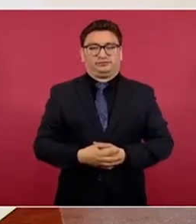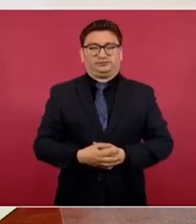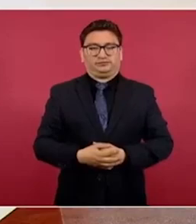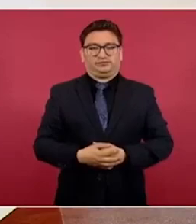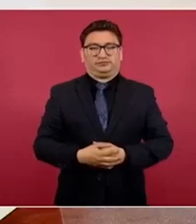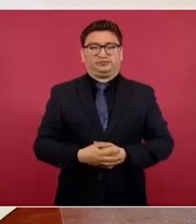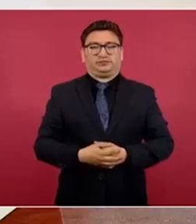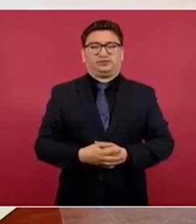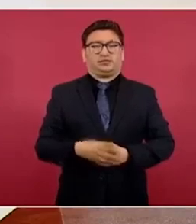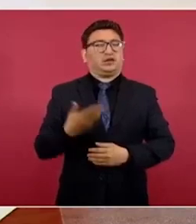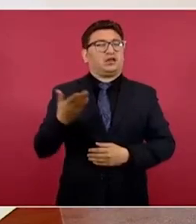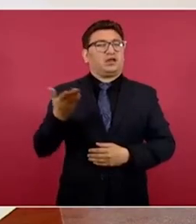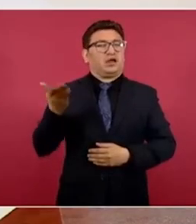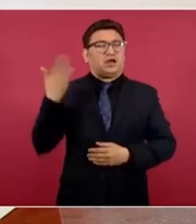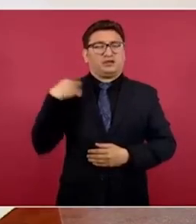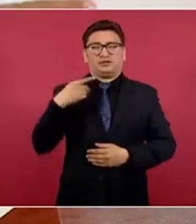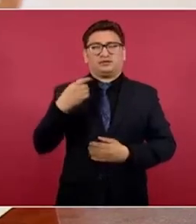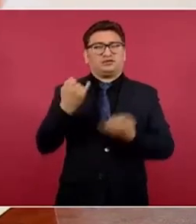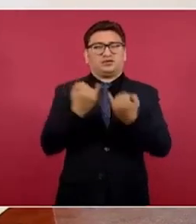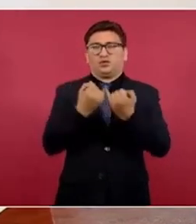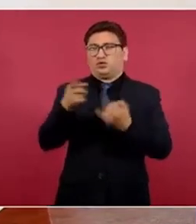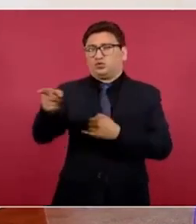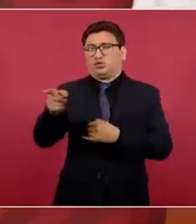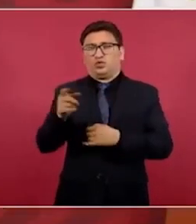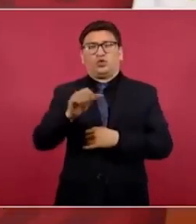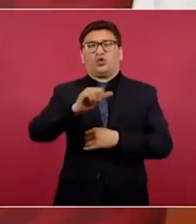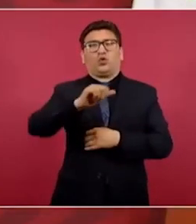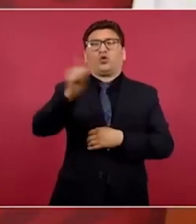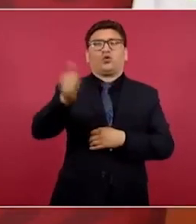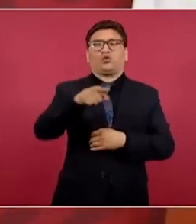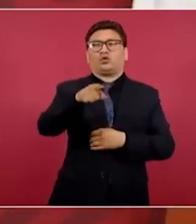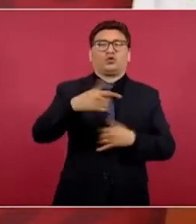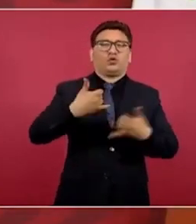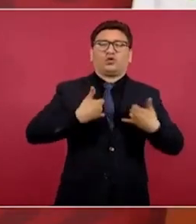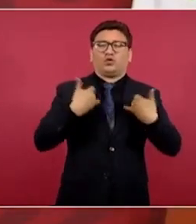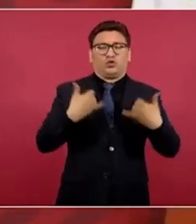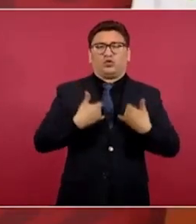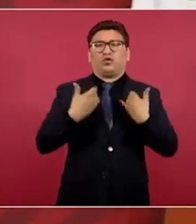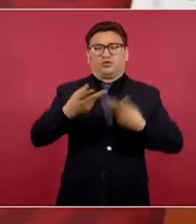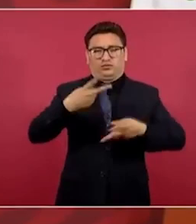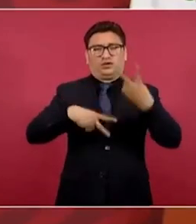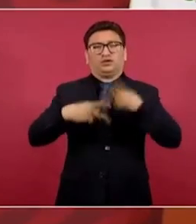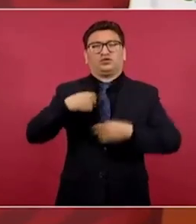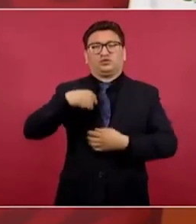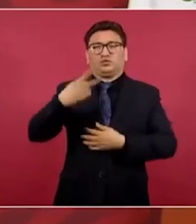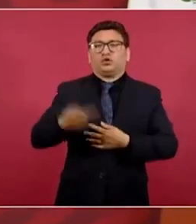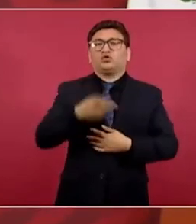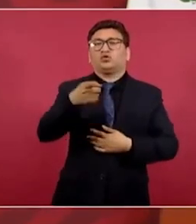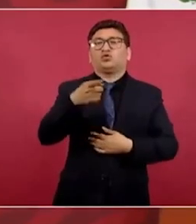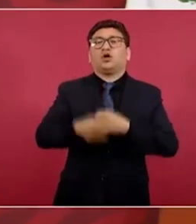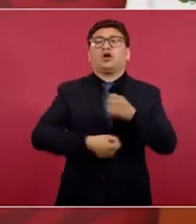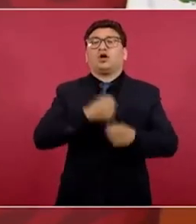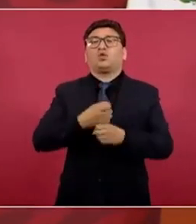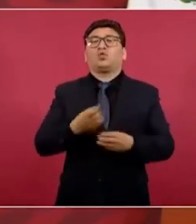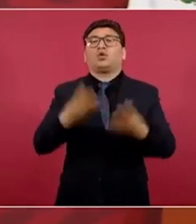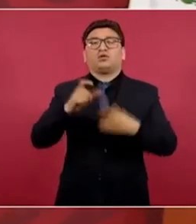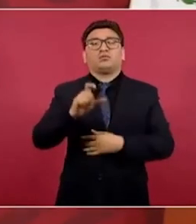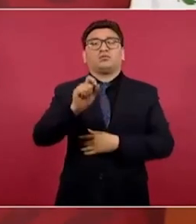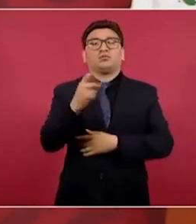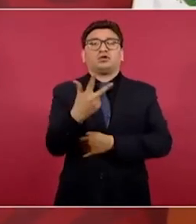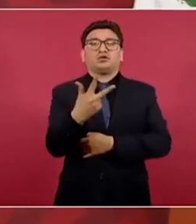La vez pasada, así como tú, vino otro joven que le pregunté ¿cuántos años tienes? 28,